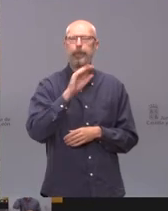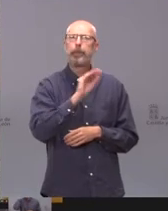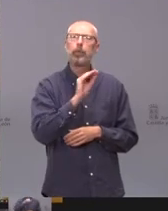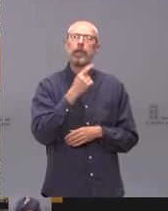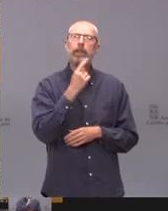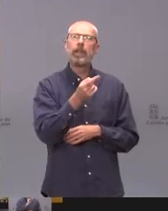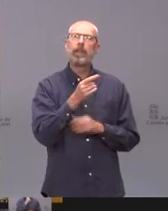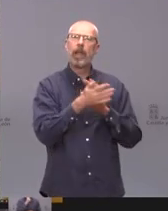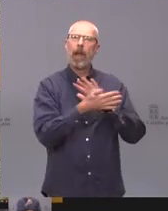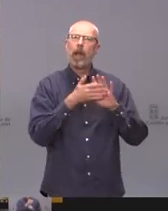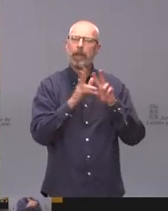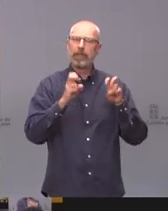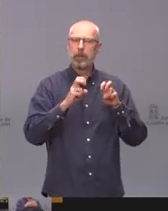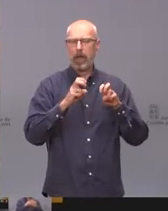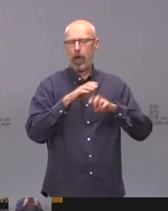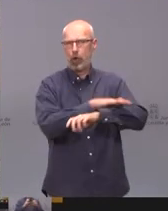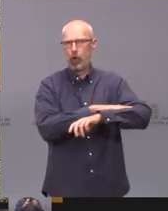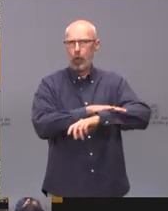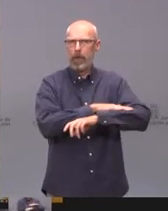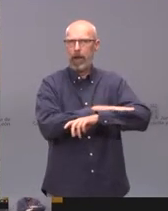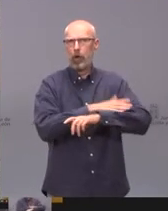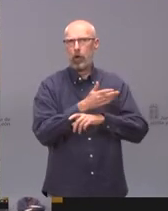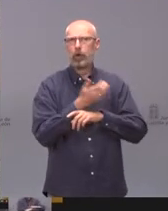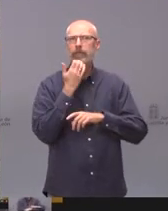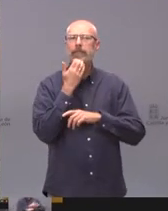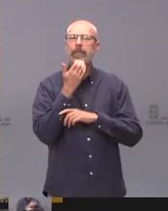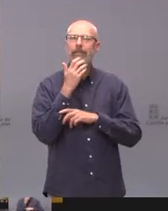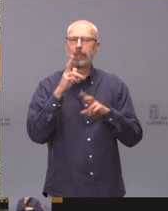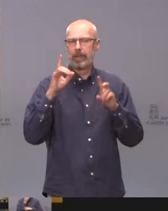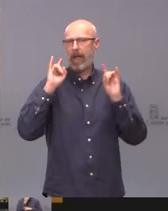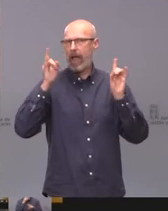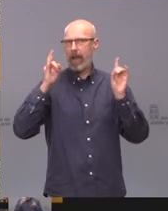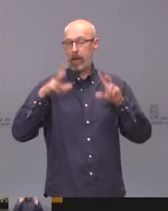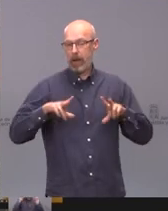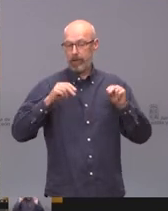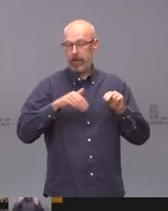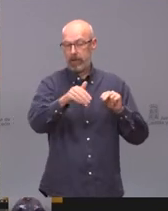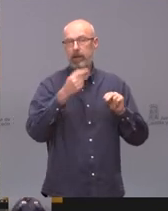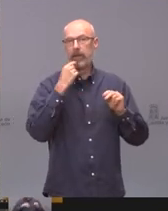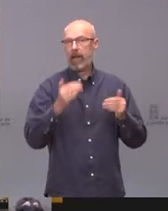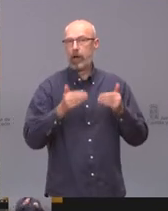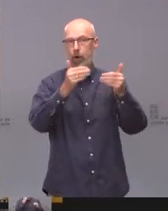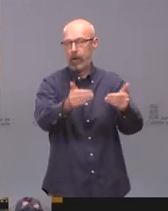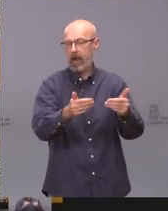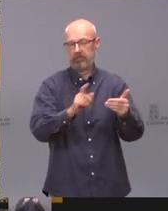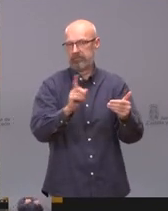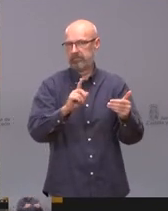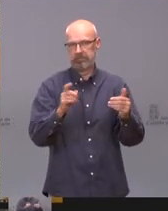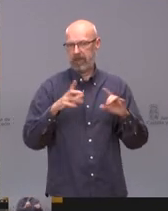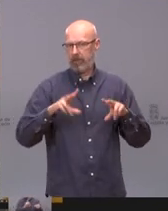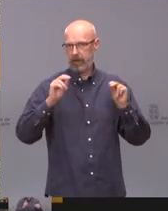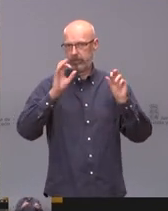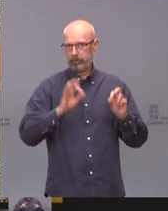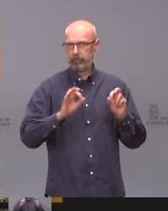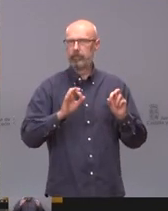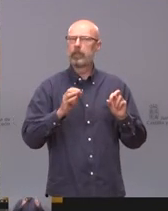que abandona las comunidades autónomas cuando acabe el estado de alarma, que ya se da por hecho que no se va a renovar. Si la Junta de Castilla y León, a la hora de